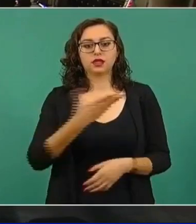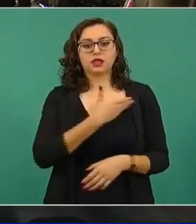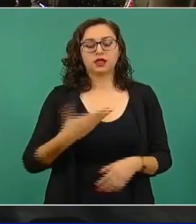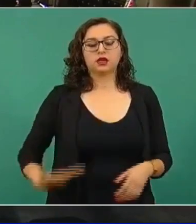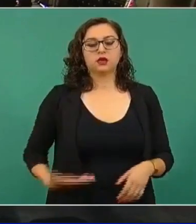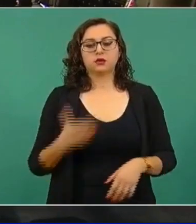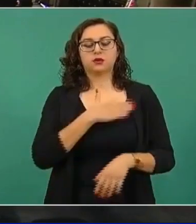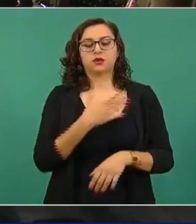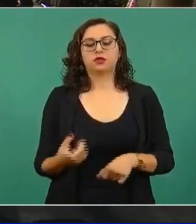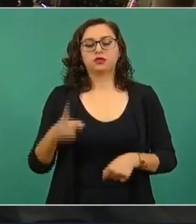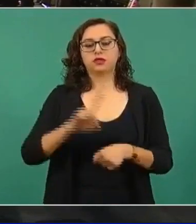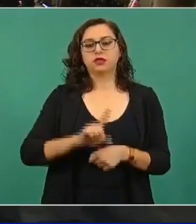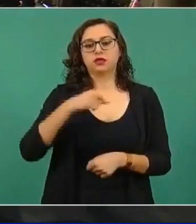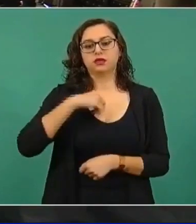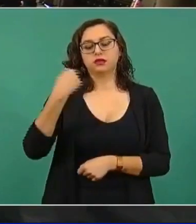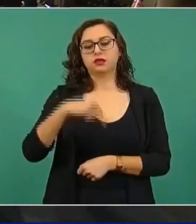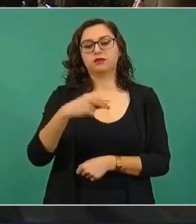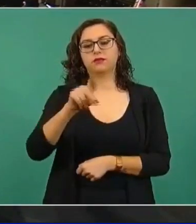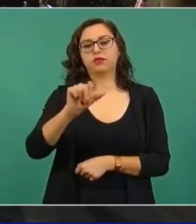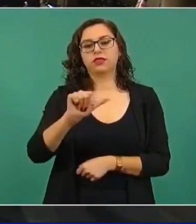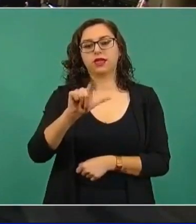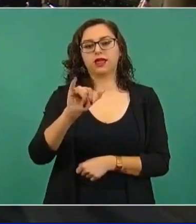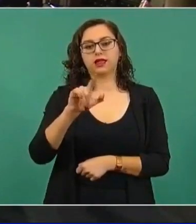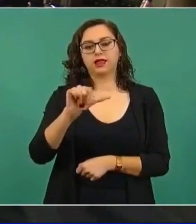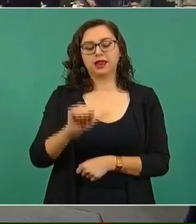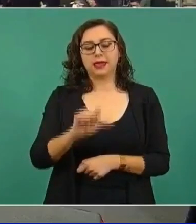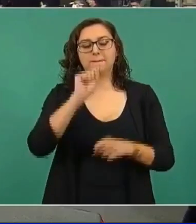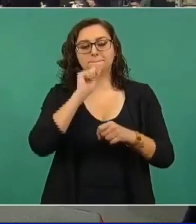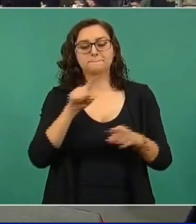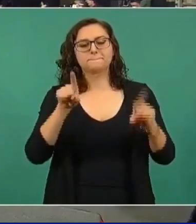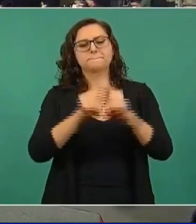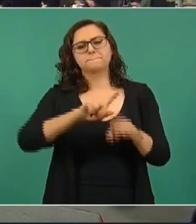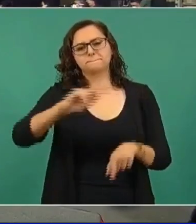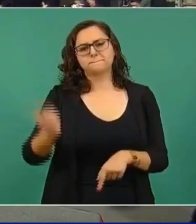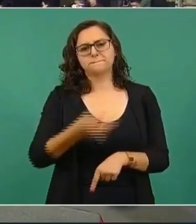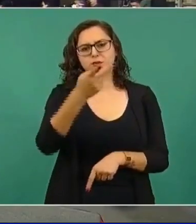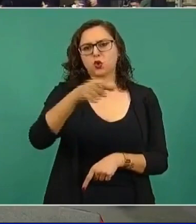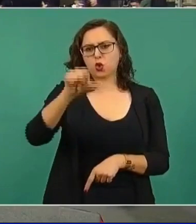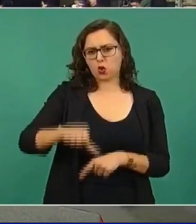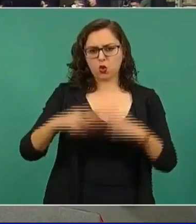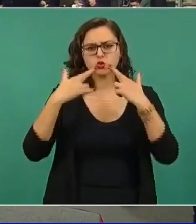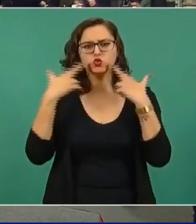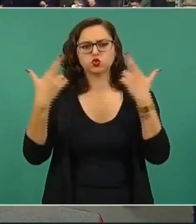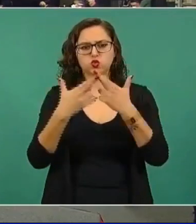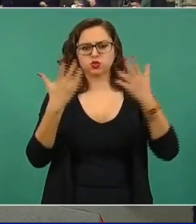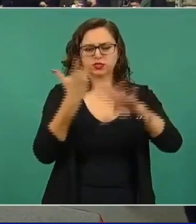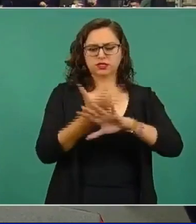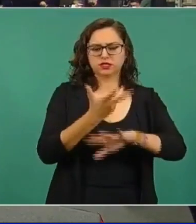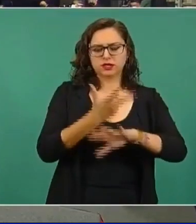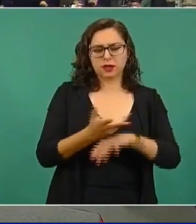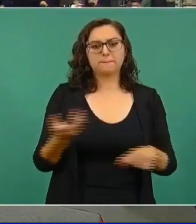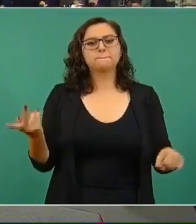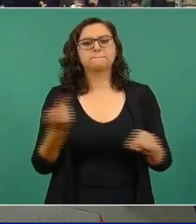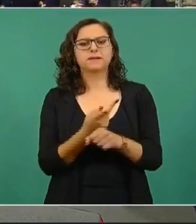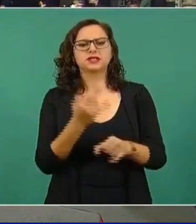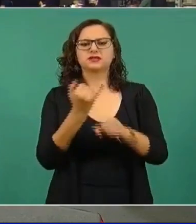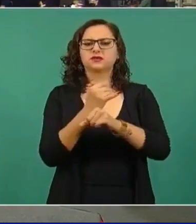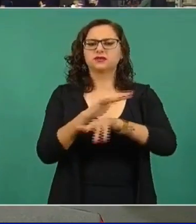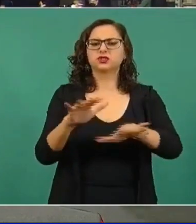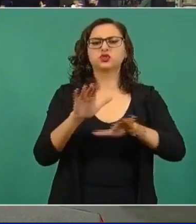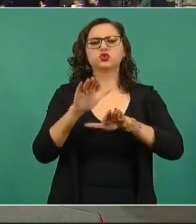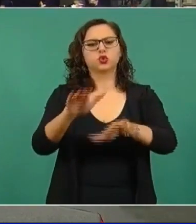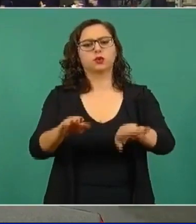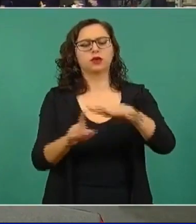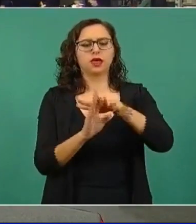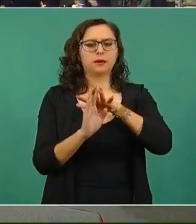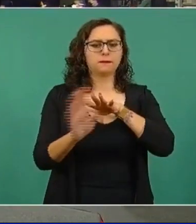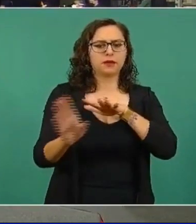Buen día, Dalila Escobar de Tiempo TV. Preguntarle sobre este tema también de la reunión, ¿con qué información llega también México en torno al asunto de migración, que también pudiera ser un